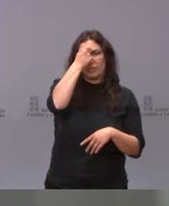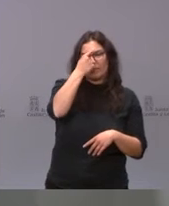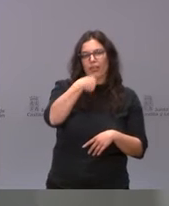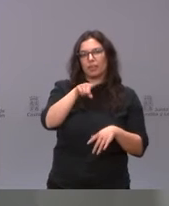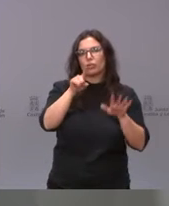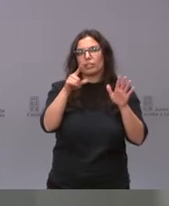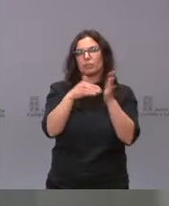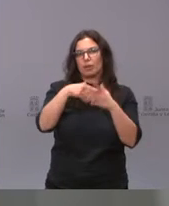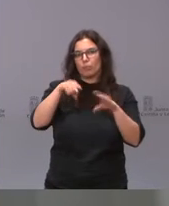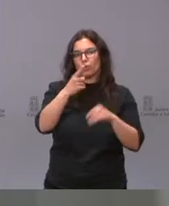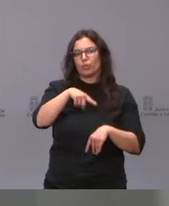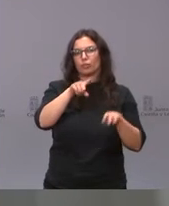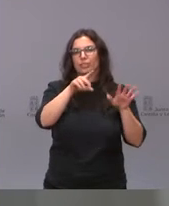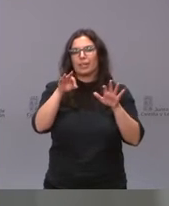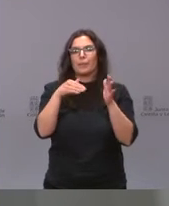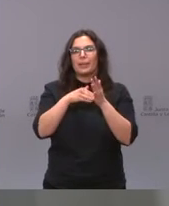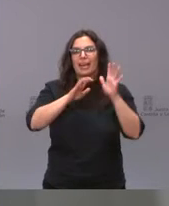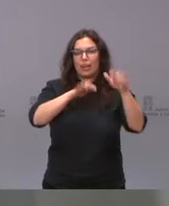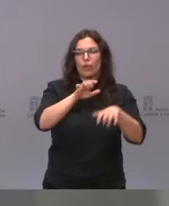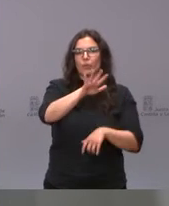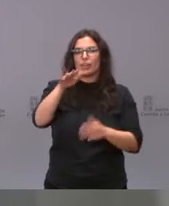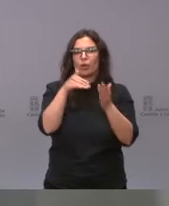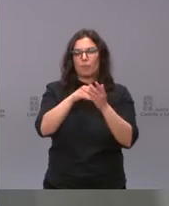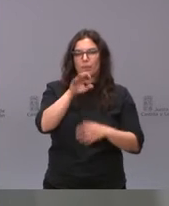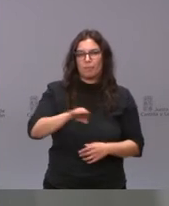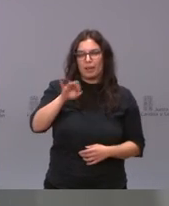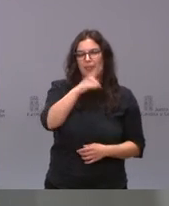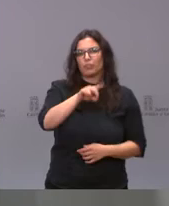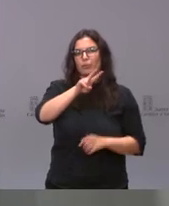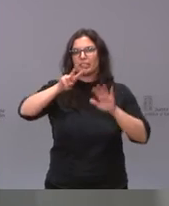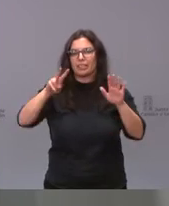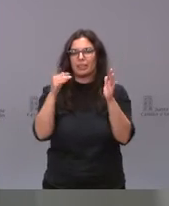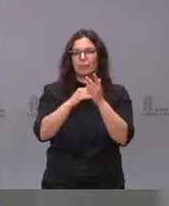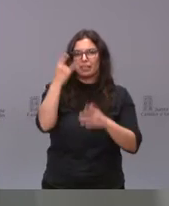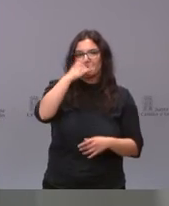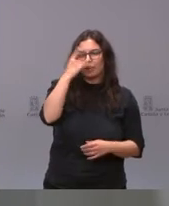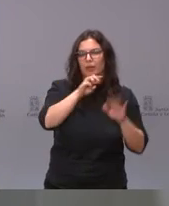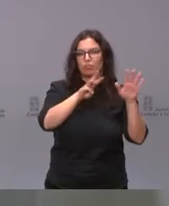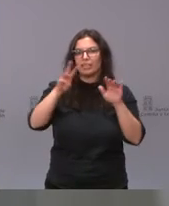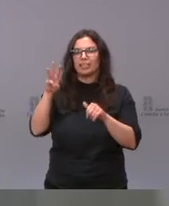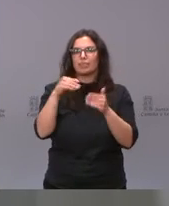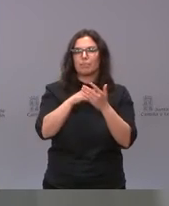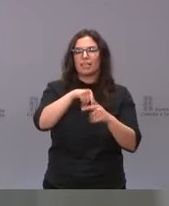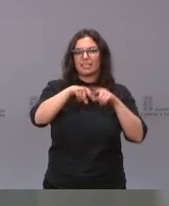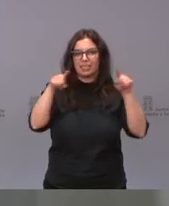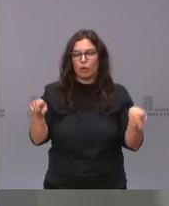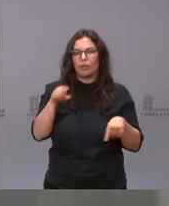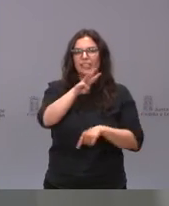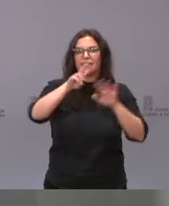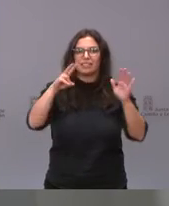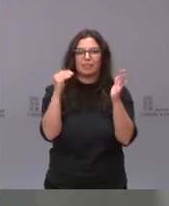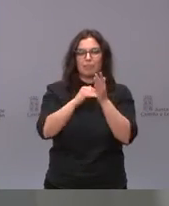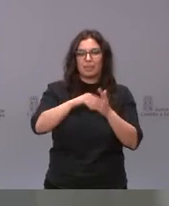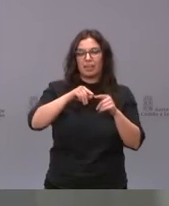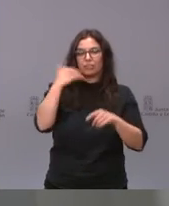161.000 en León, 55.000 en Palencia, 117.000 en Salamanca, 83.000 en Segovia, 37.000 en